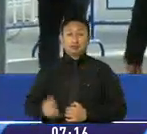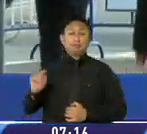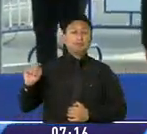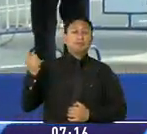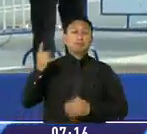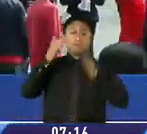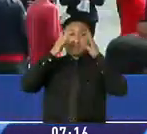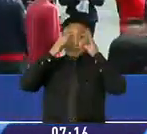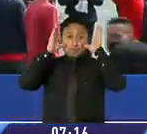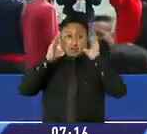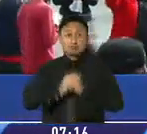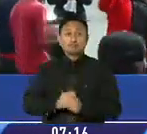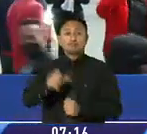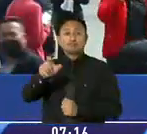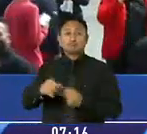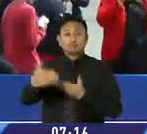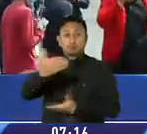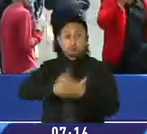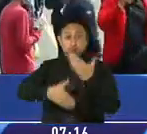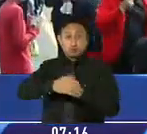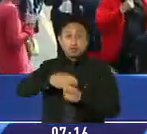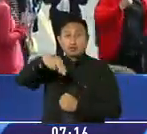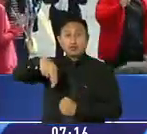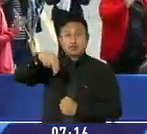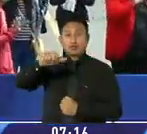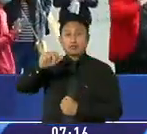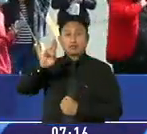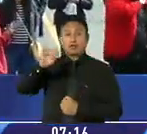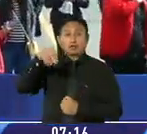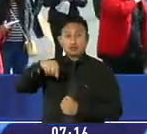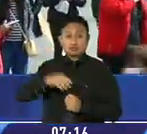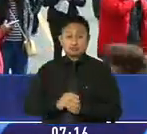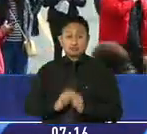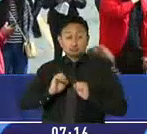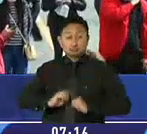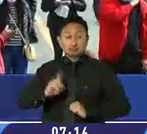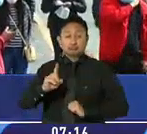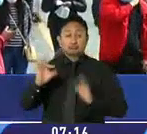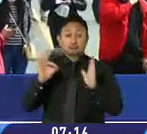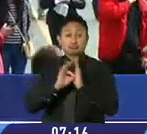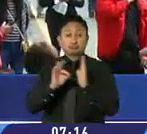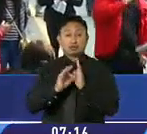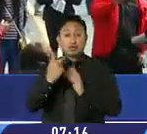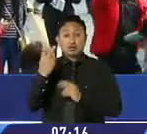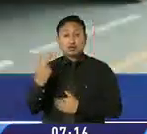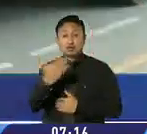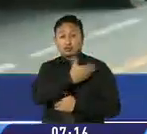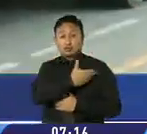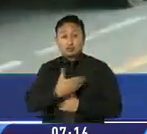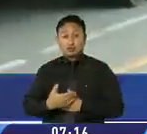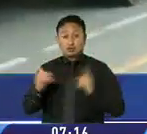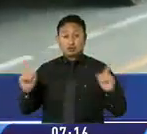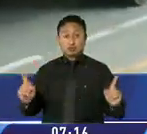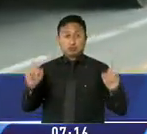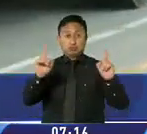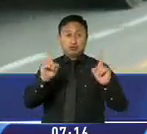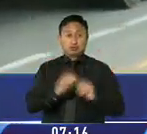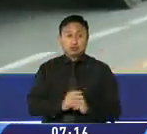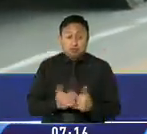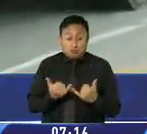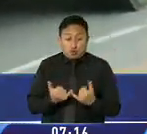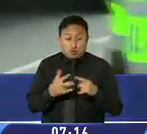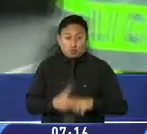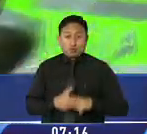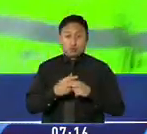diciembre. El malestar de los comerciantes de Nariño se provocó por el anuncio que efectuaron en redes sociales los dos mandatarios, pues ellos esperaban que hoy sea el